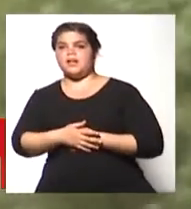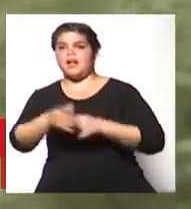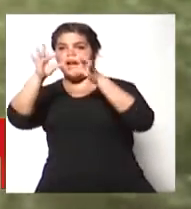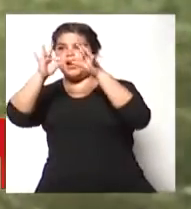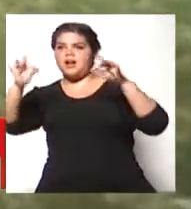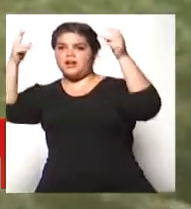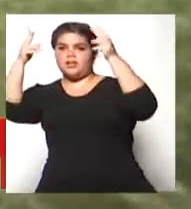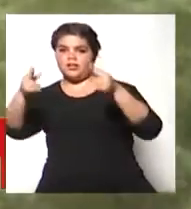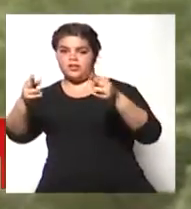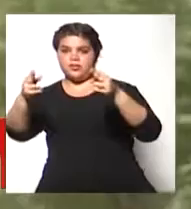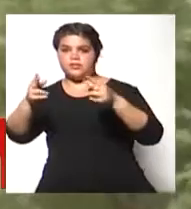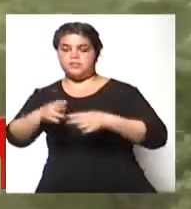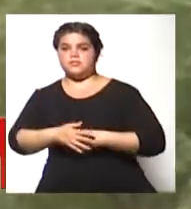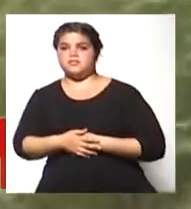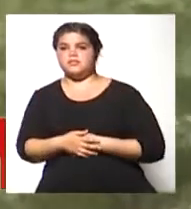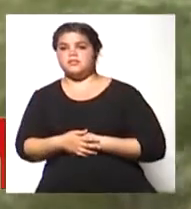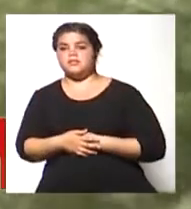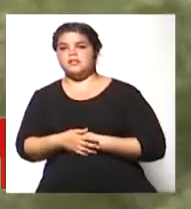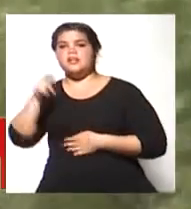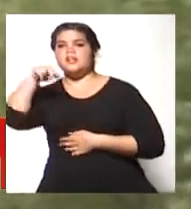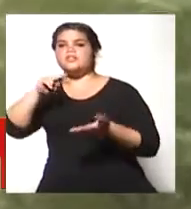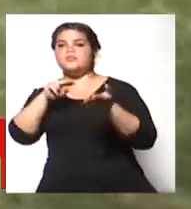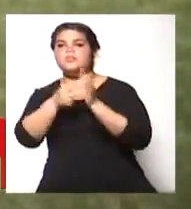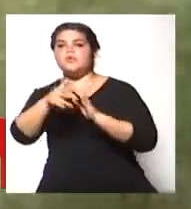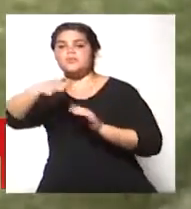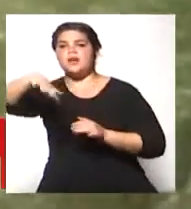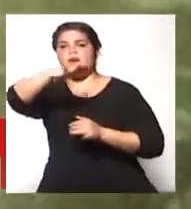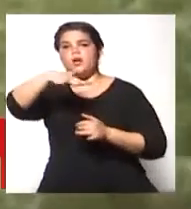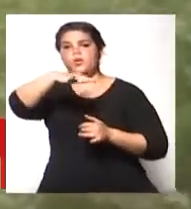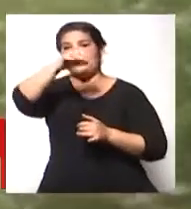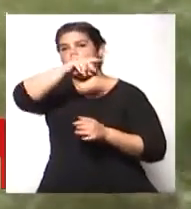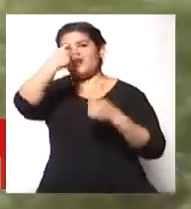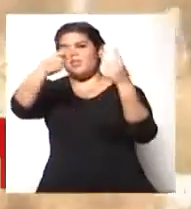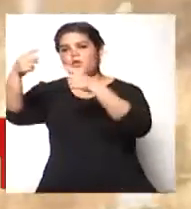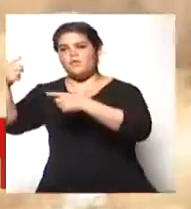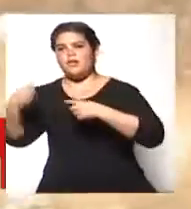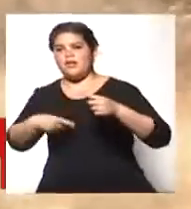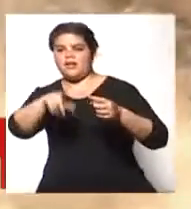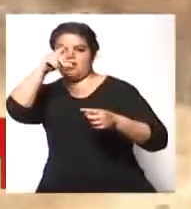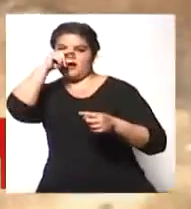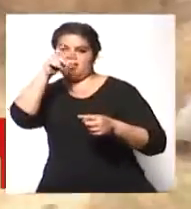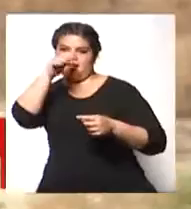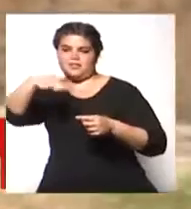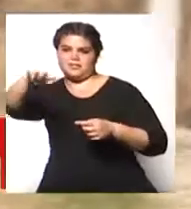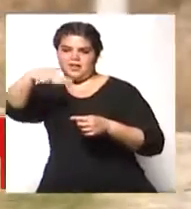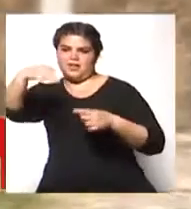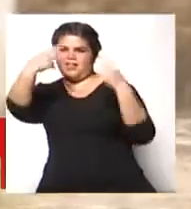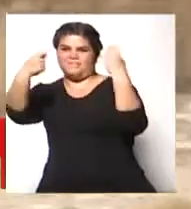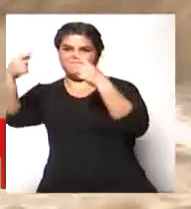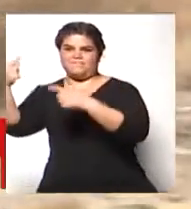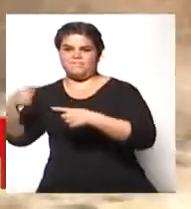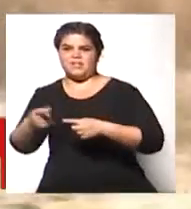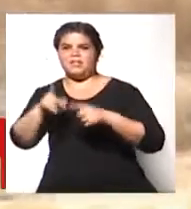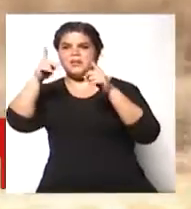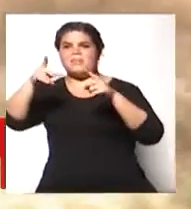alumbrado público, eso fueron afectadas las zonas de Panquegua, la de Garrobal y algo de zona centro. Muchas llamas caídas.